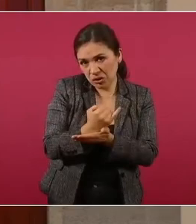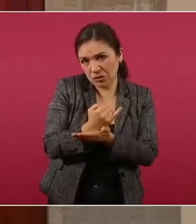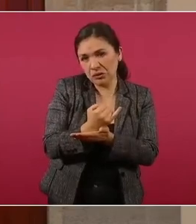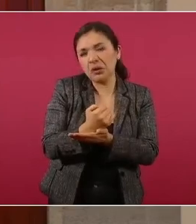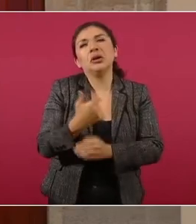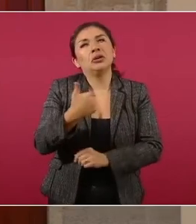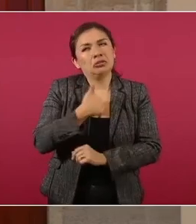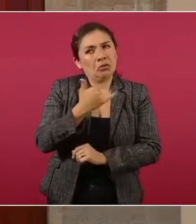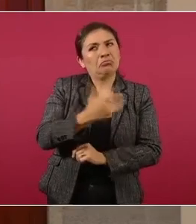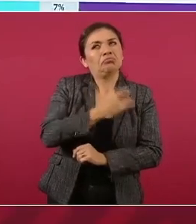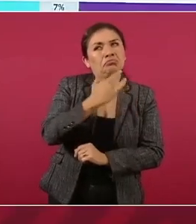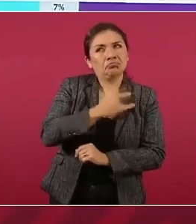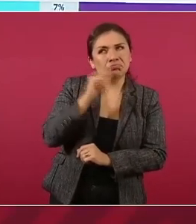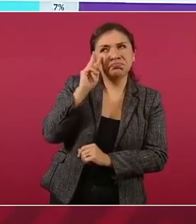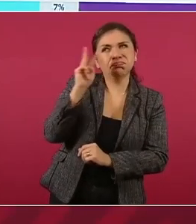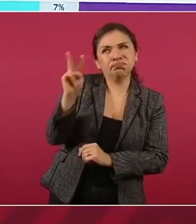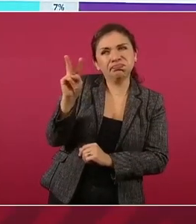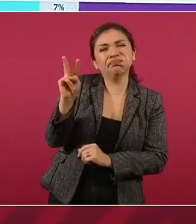mi visión.